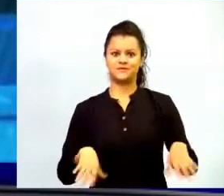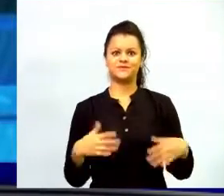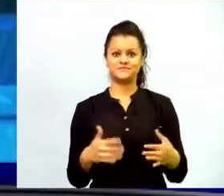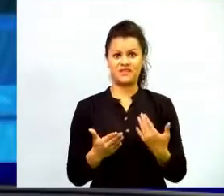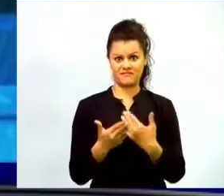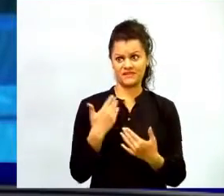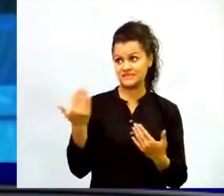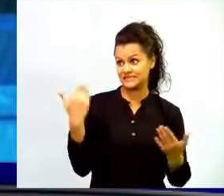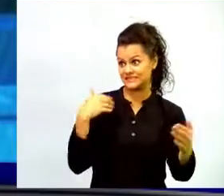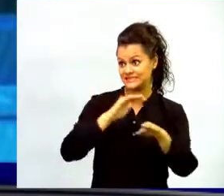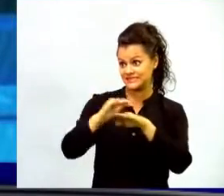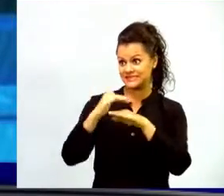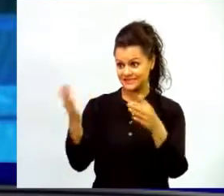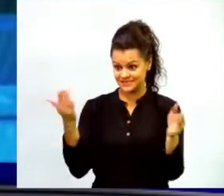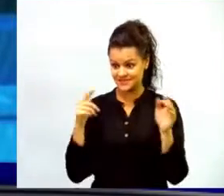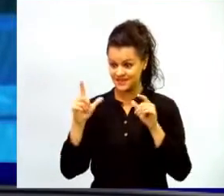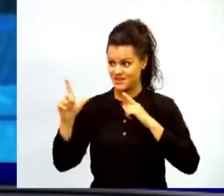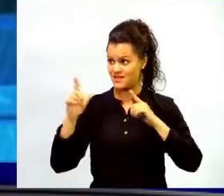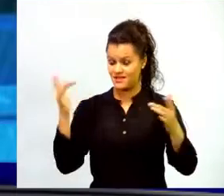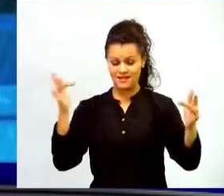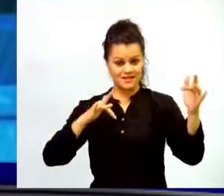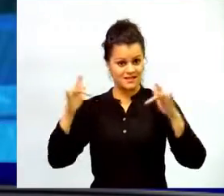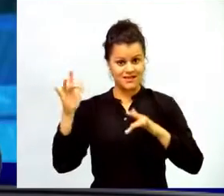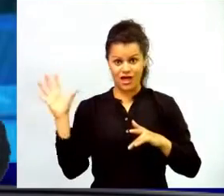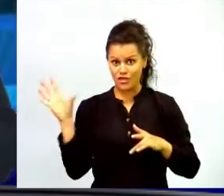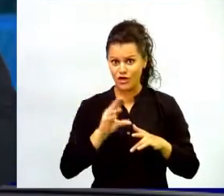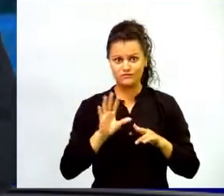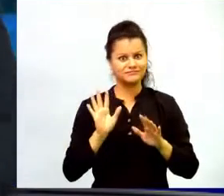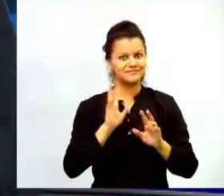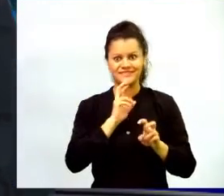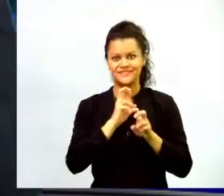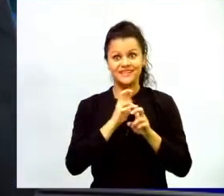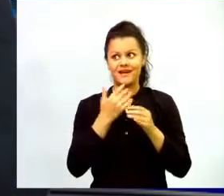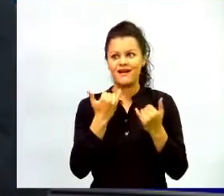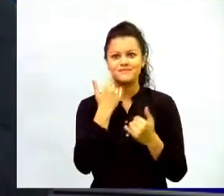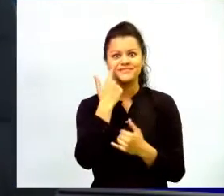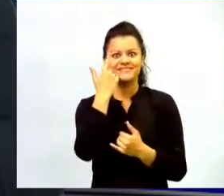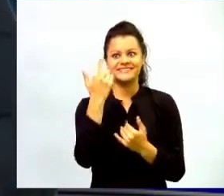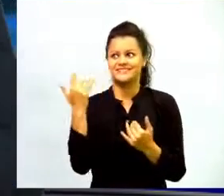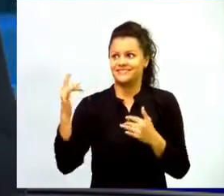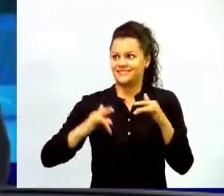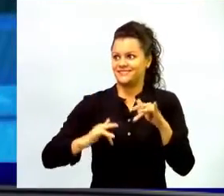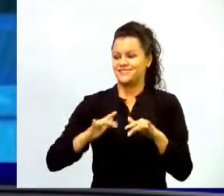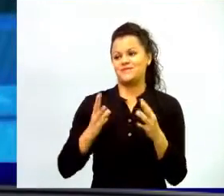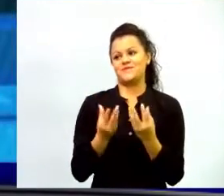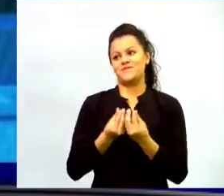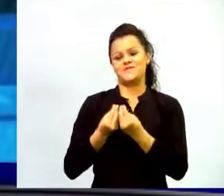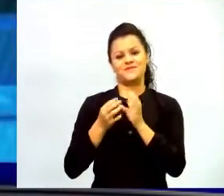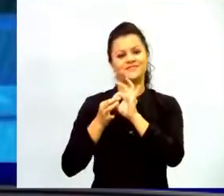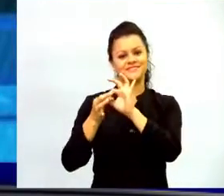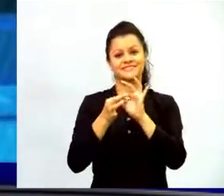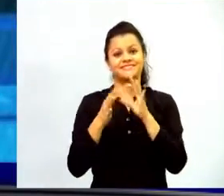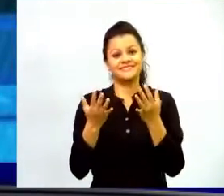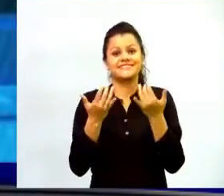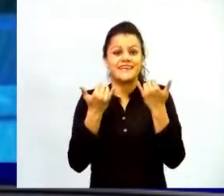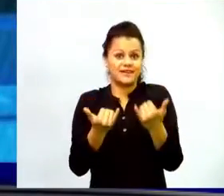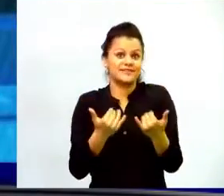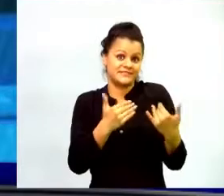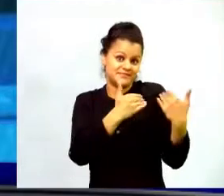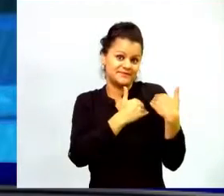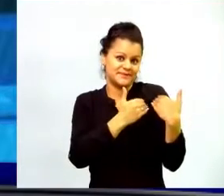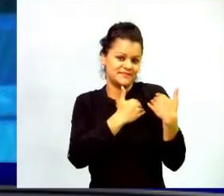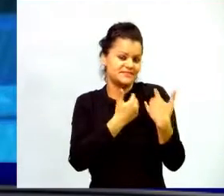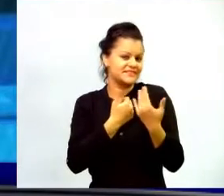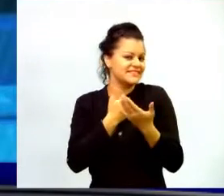veces logramos reunirlos a todos. Y hoy tenemos, en la siguiente hora, la gran responsabilidad de lograr, de manera concreta,